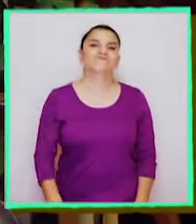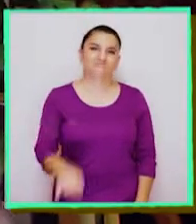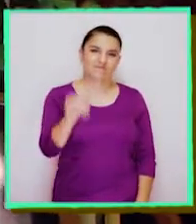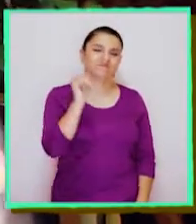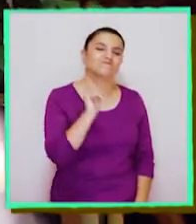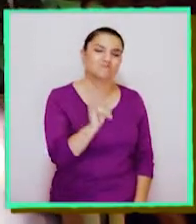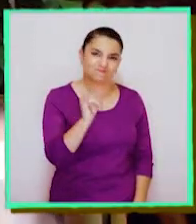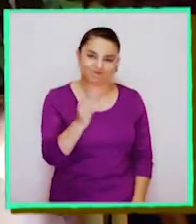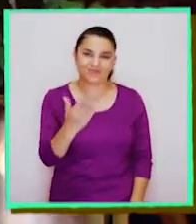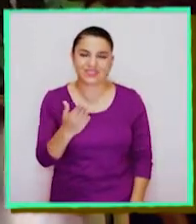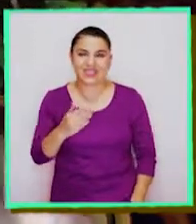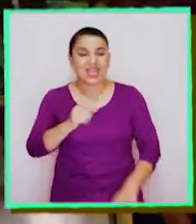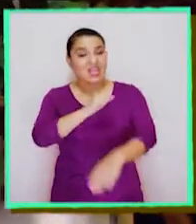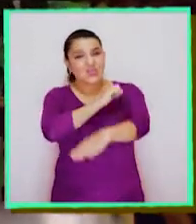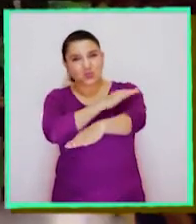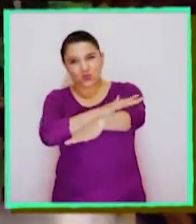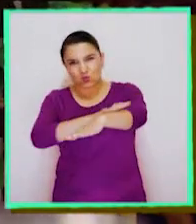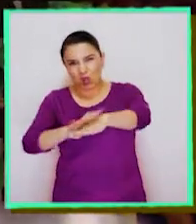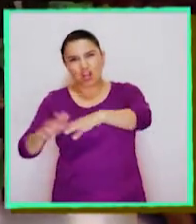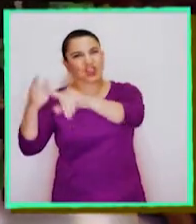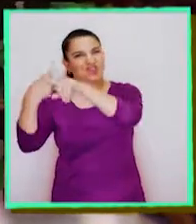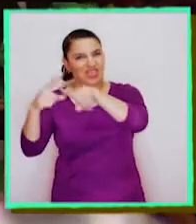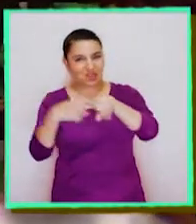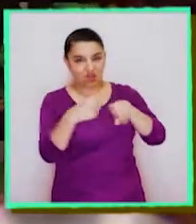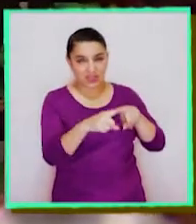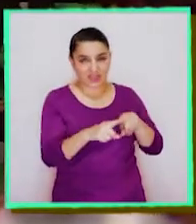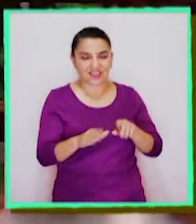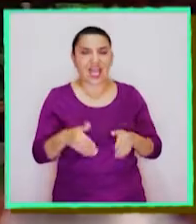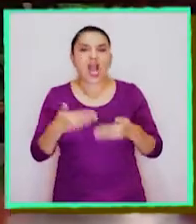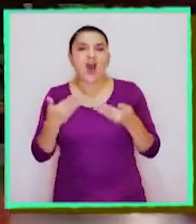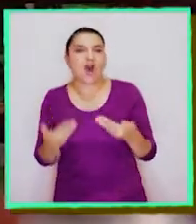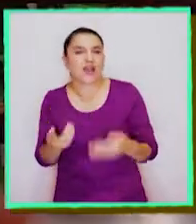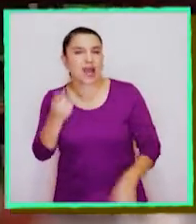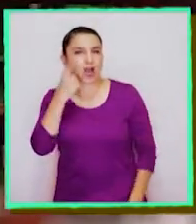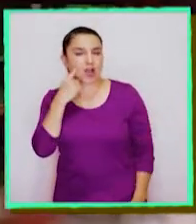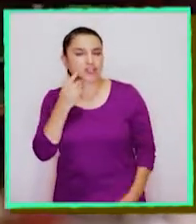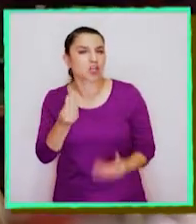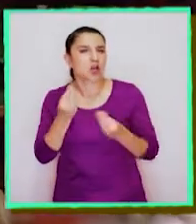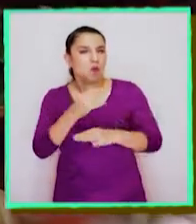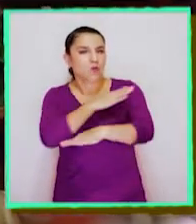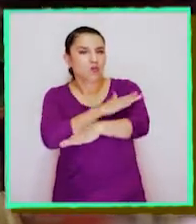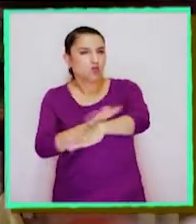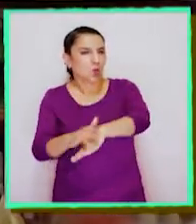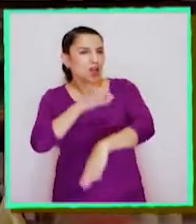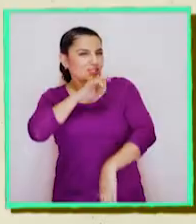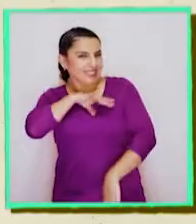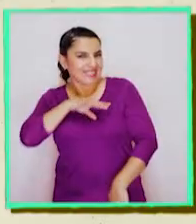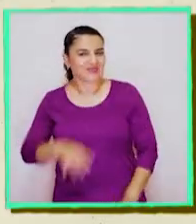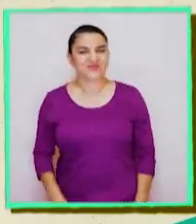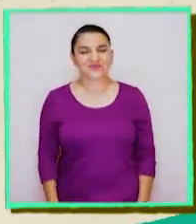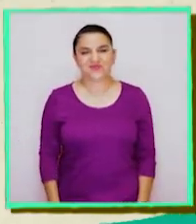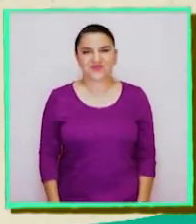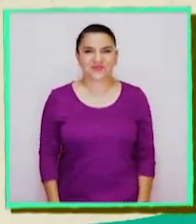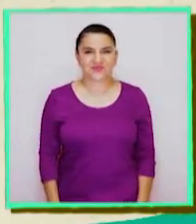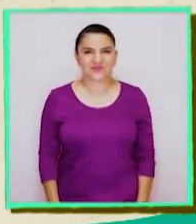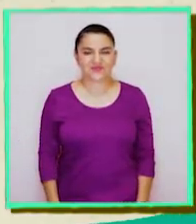Efectivamente, el suelo tiene numerosas diferencias. Por ahora veremos cómo son los suelos de nuestro país.